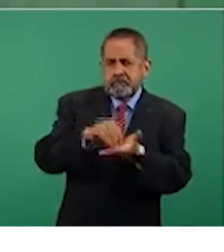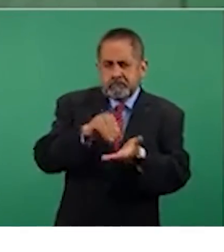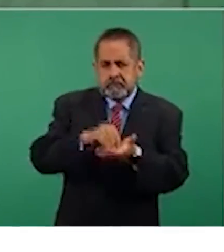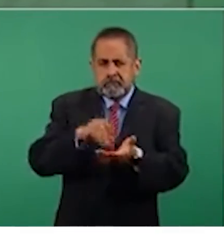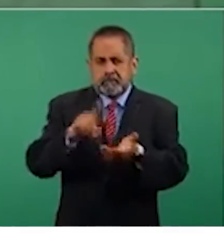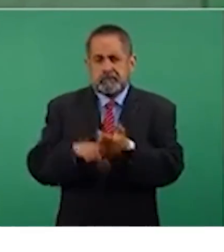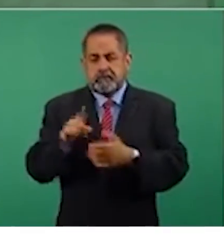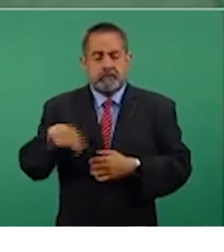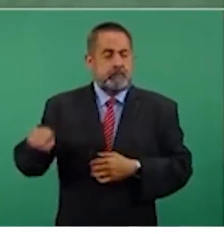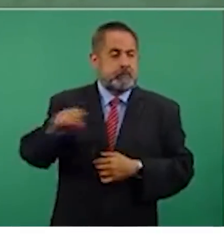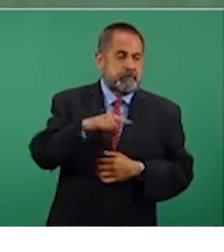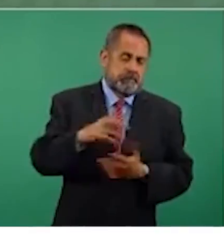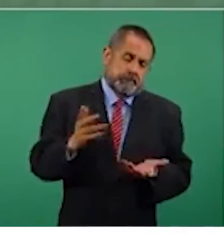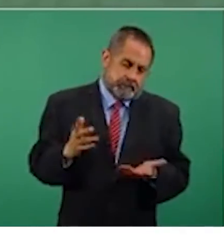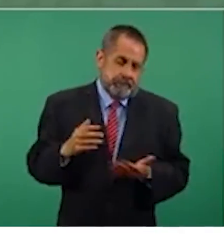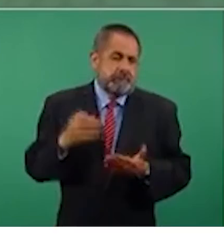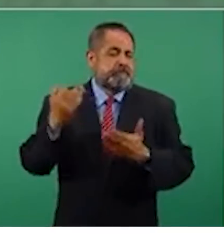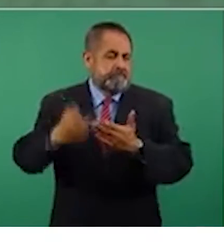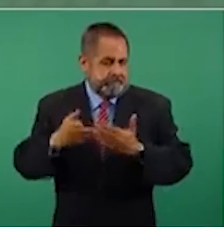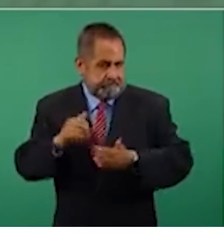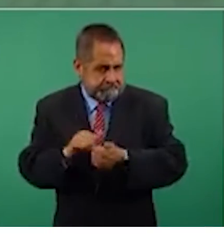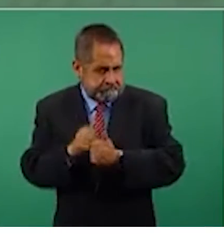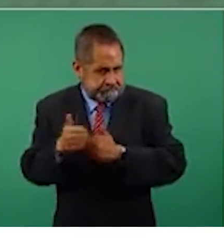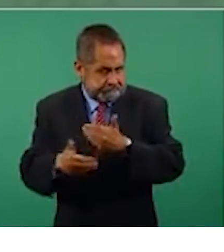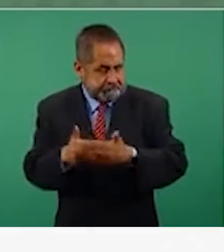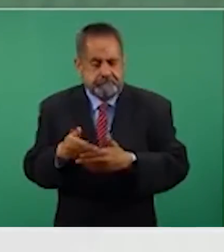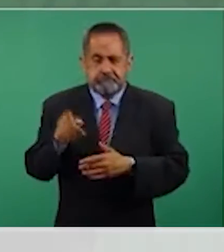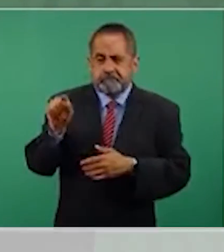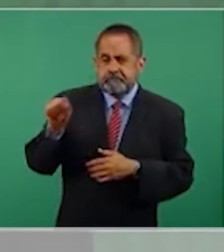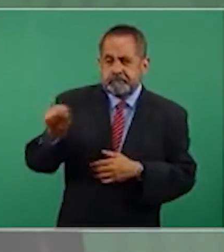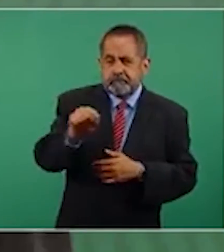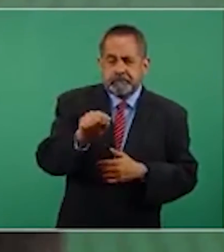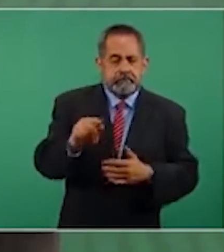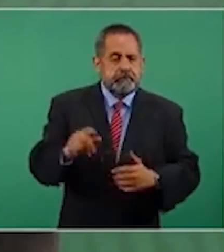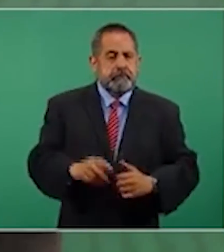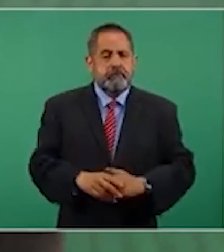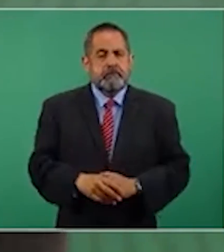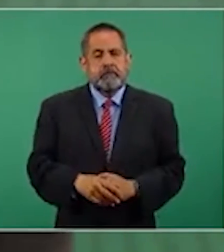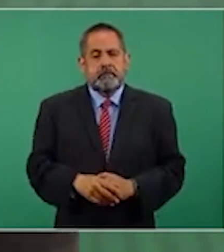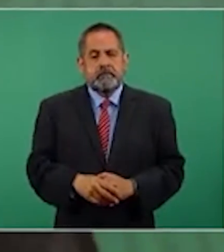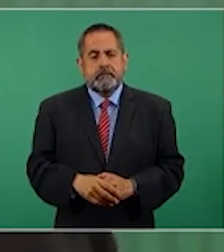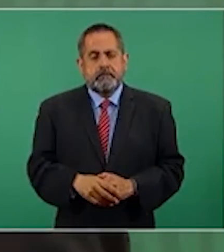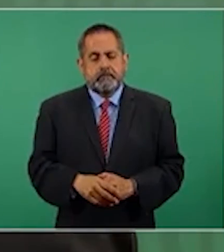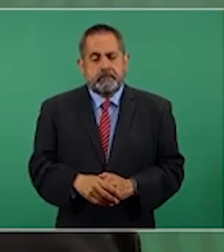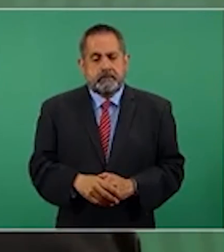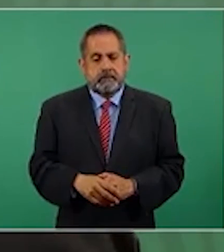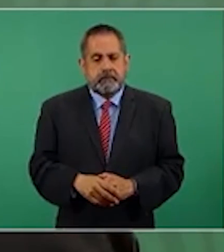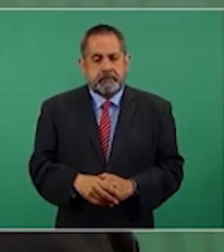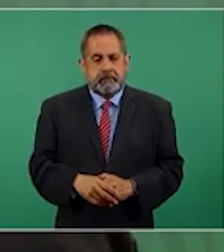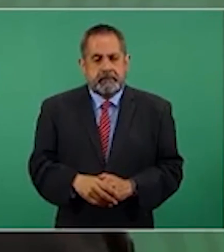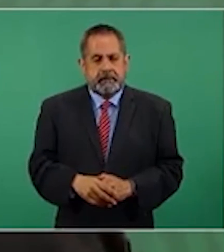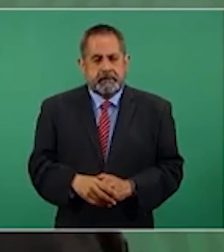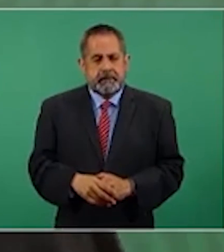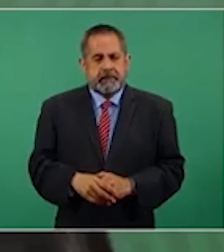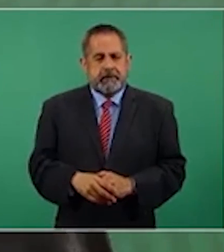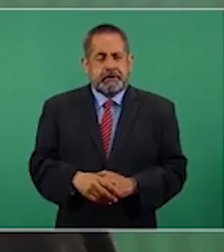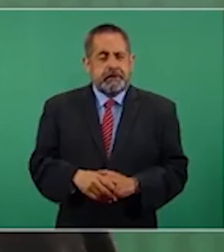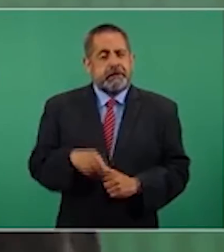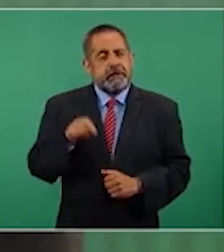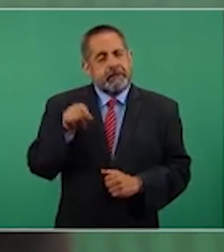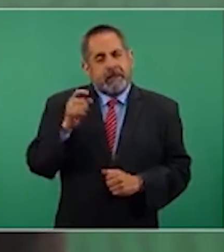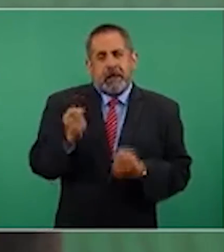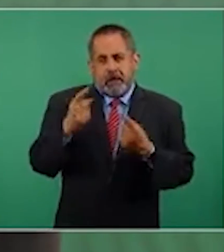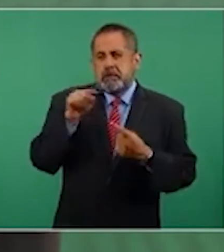quienes se formaron